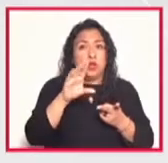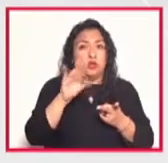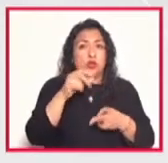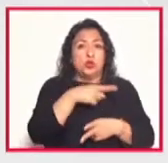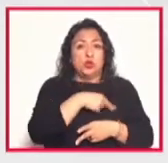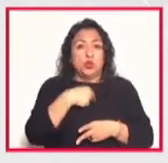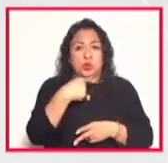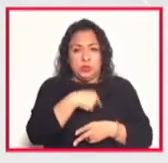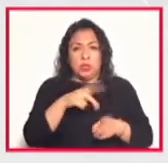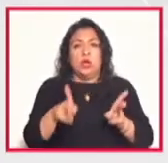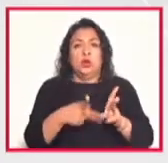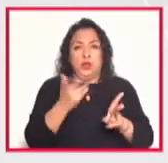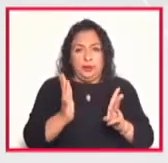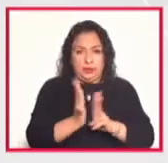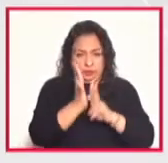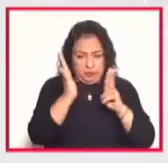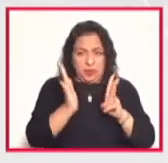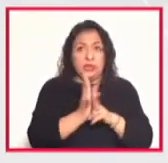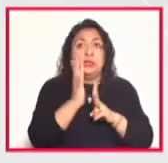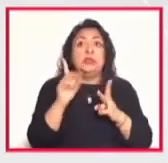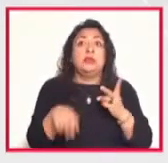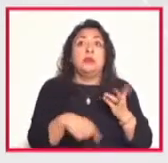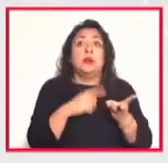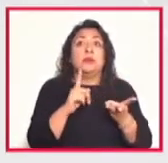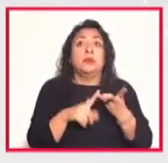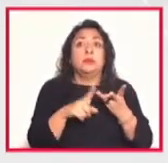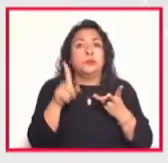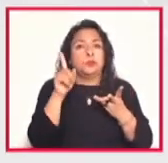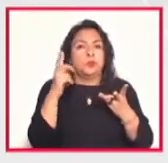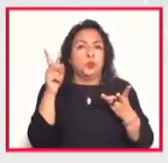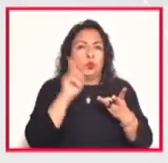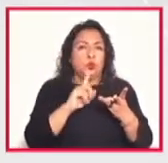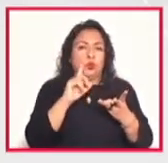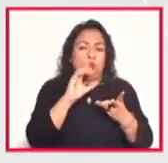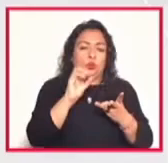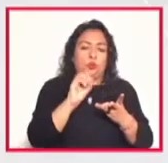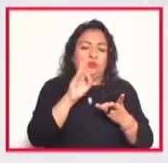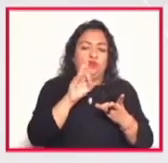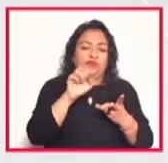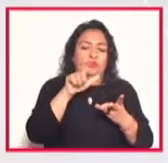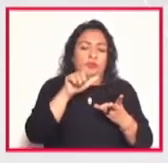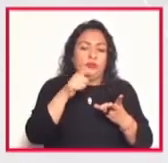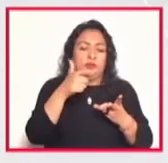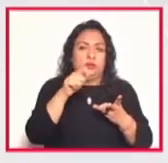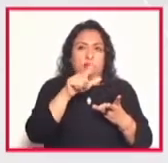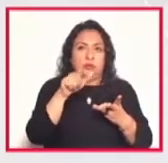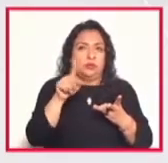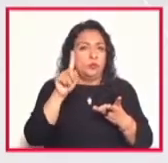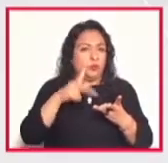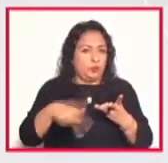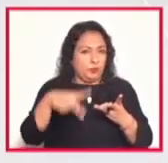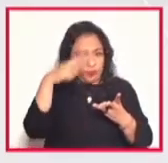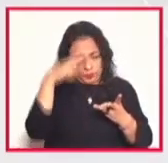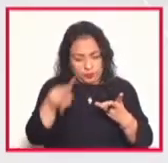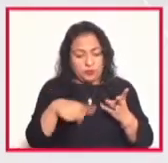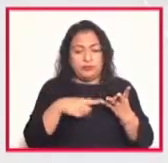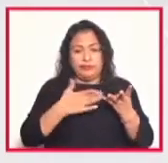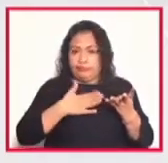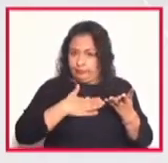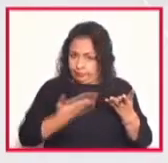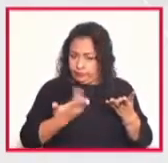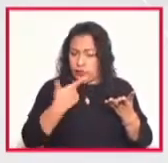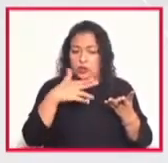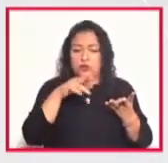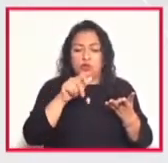vuelve a participar en este concierto a la maestra Ofelia Gómez Castellanos mexicana y su servidor Gustavo Delgado